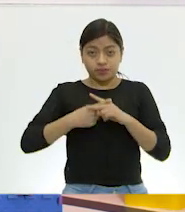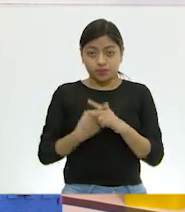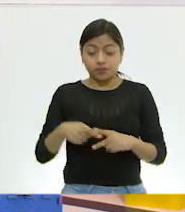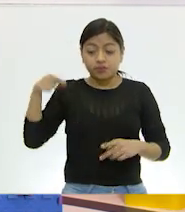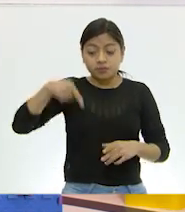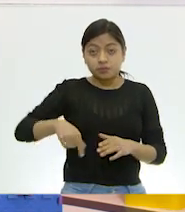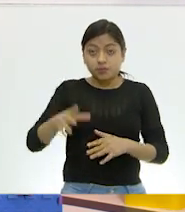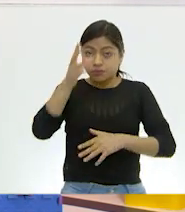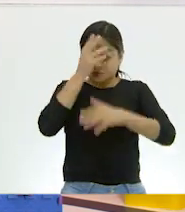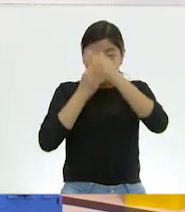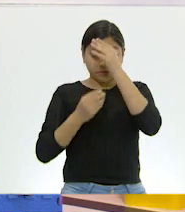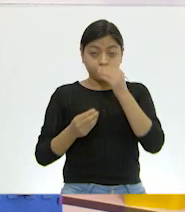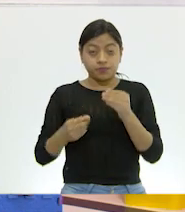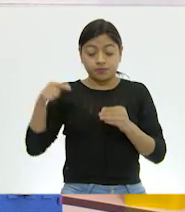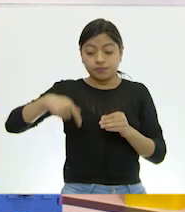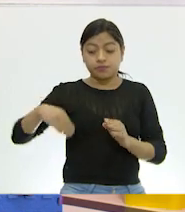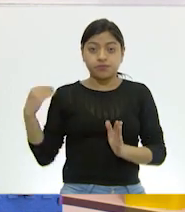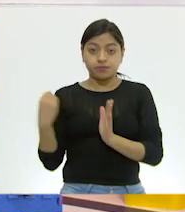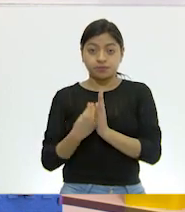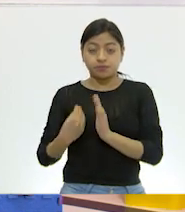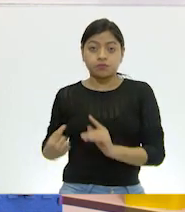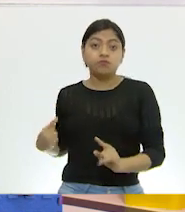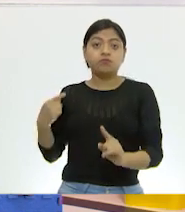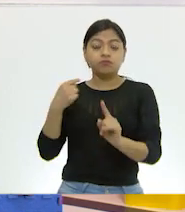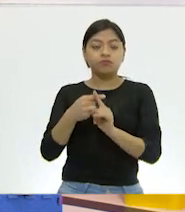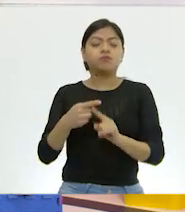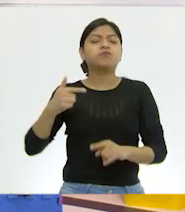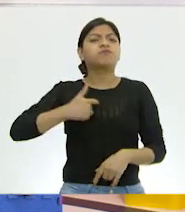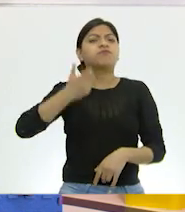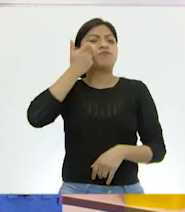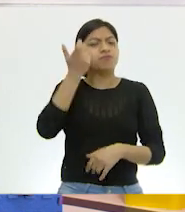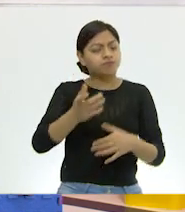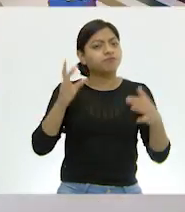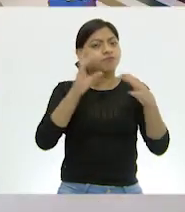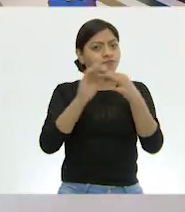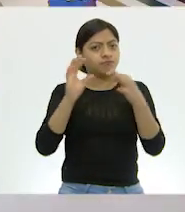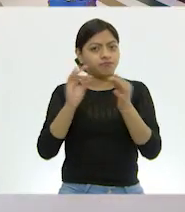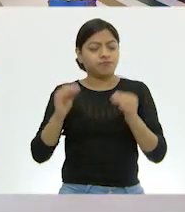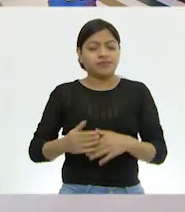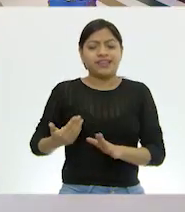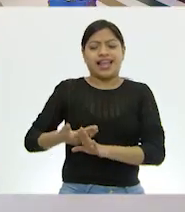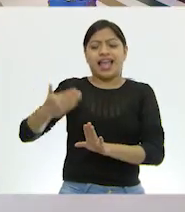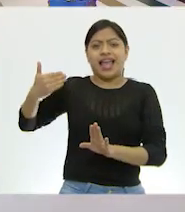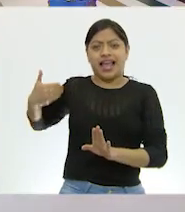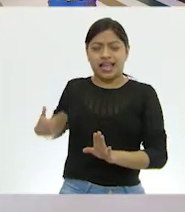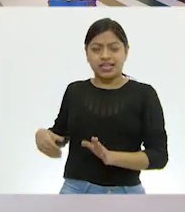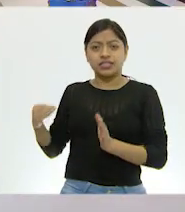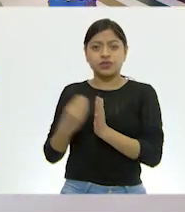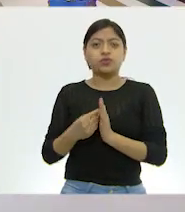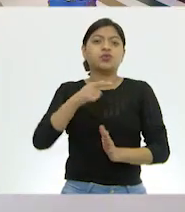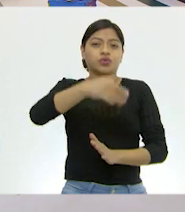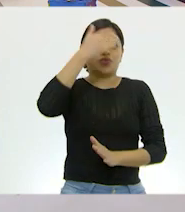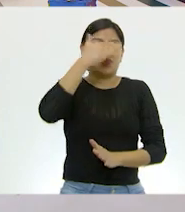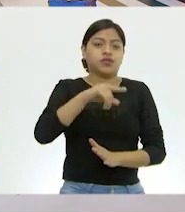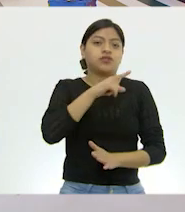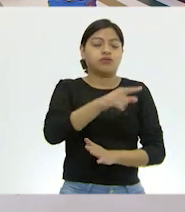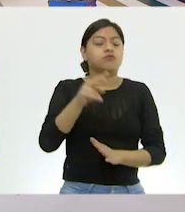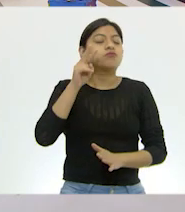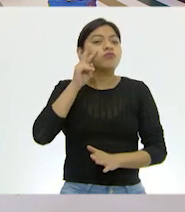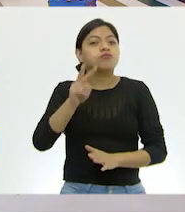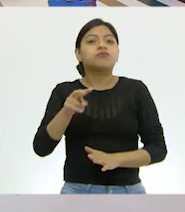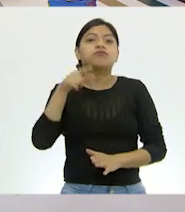estas clases, me gustaría platicarte que desde clases anteriores, yo sé que tú has estado viendo los